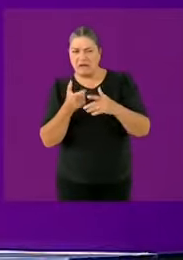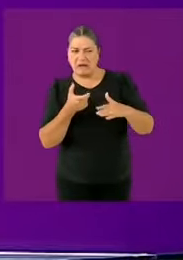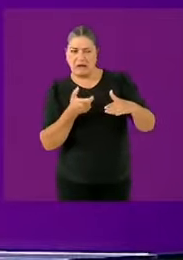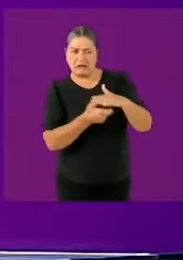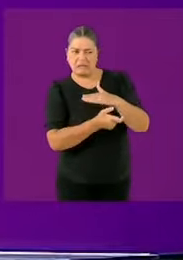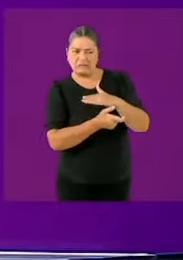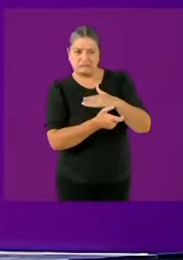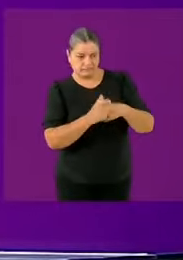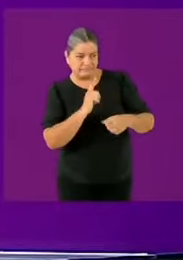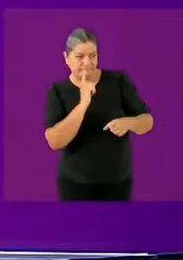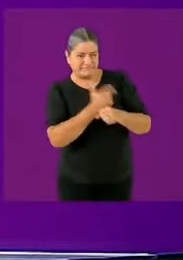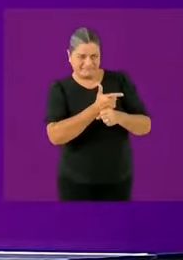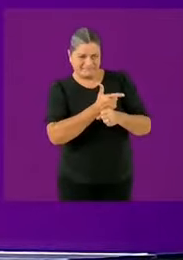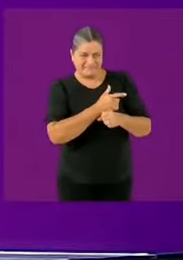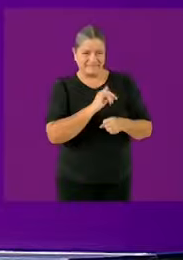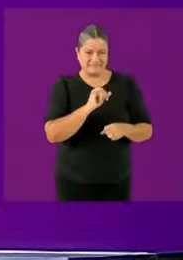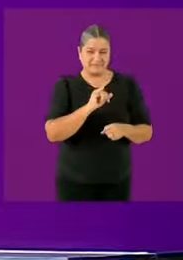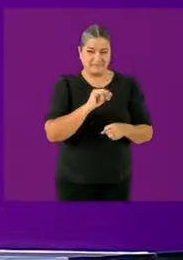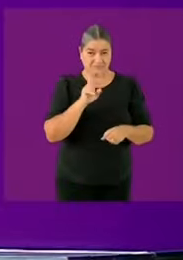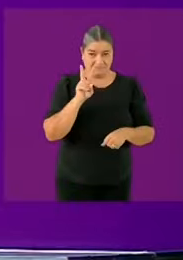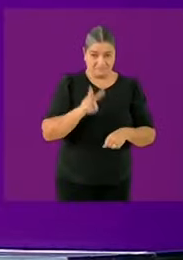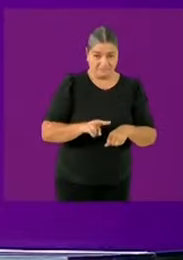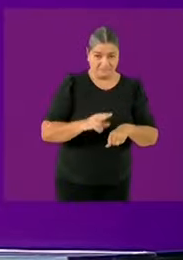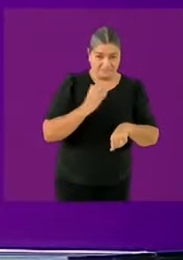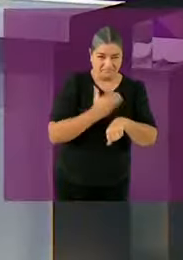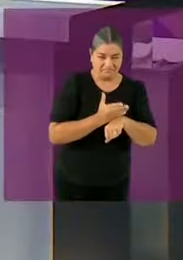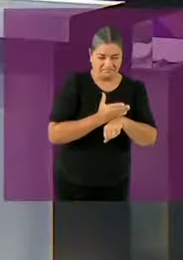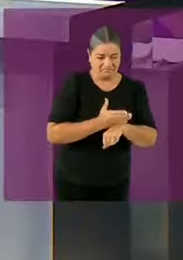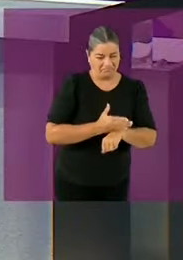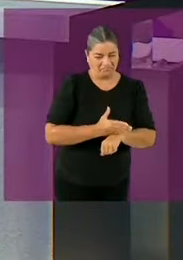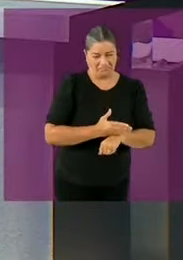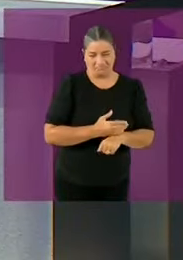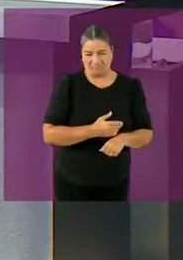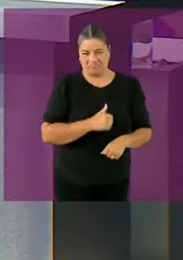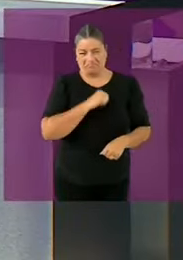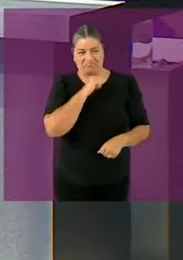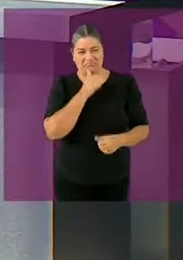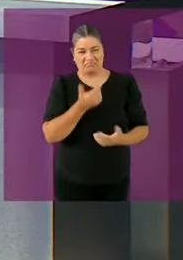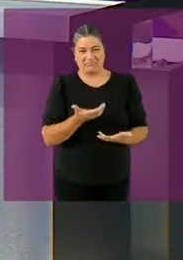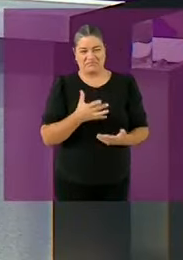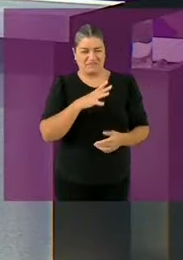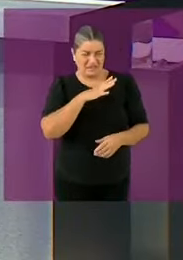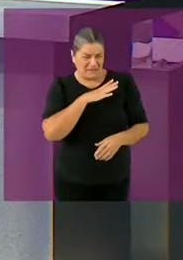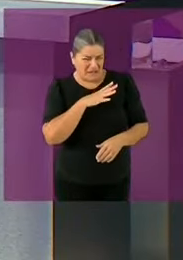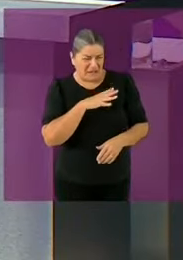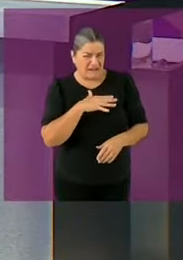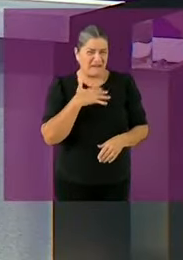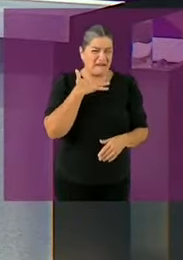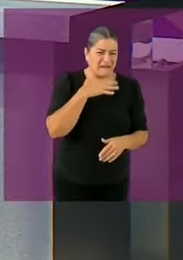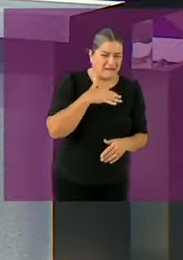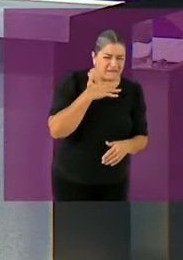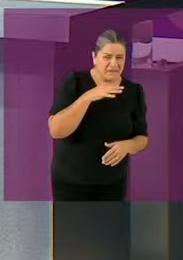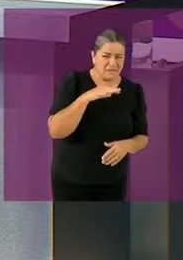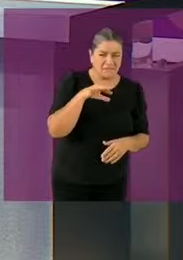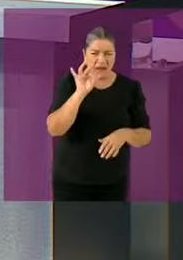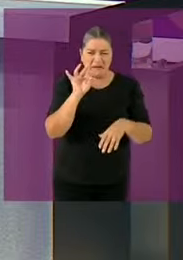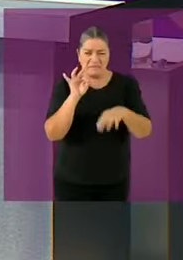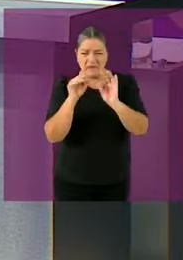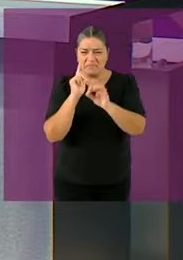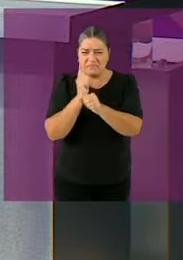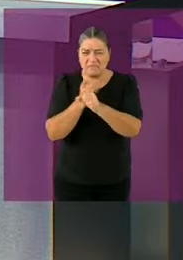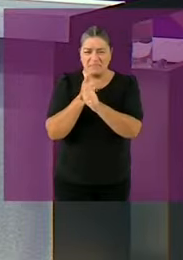expiatorios, pero realmente que se hayan desmantelado redes de corrupción o que el dinero se haya recuperado, son muy pocos casos.